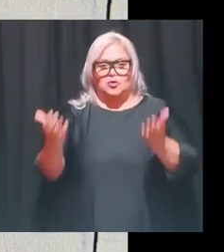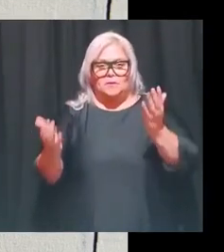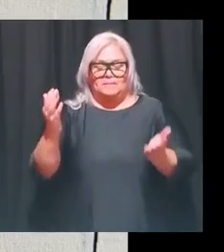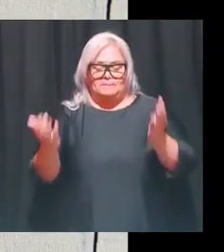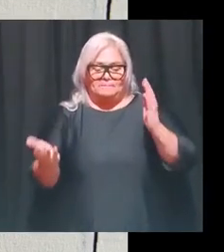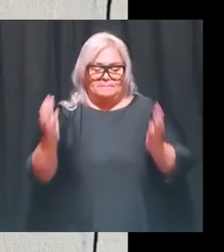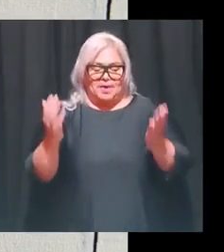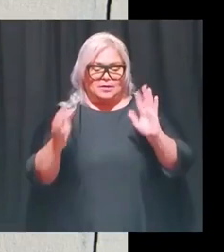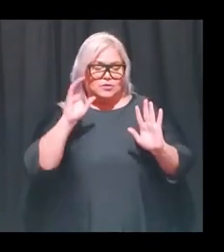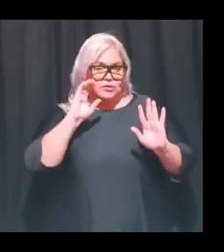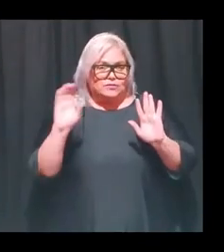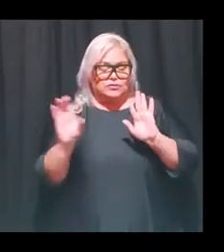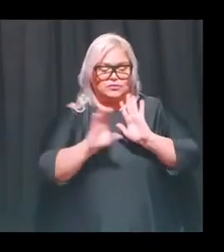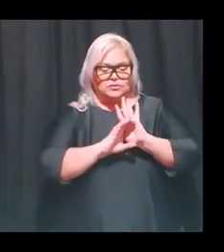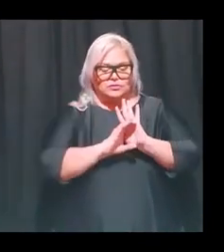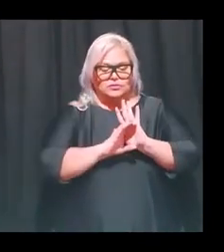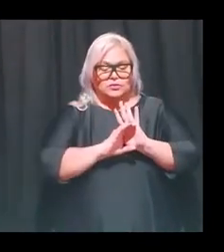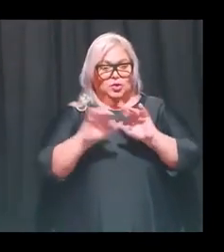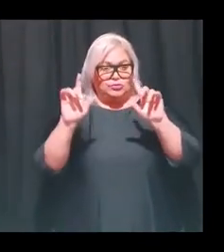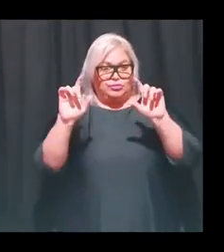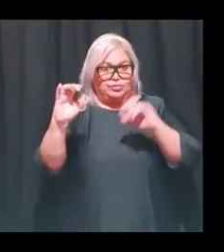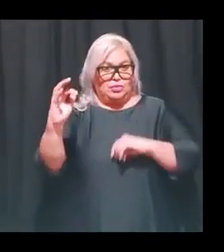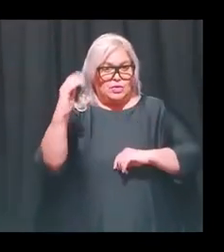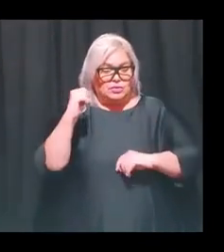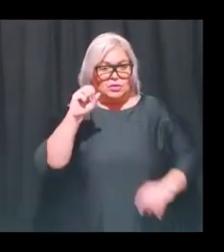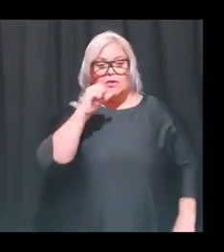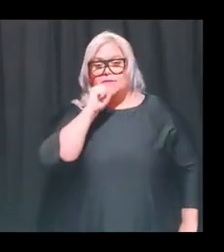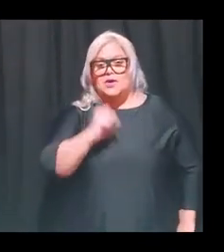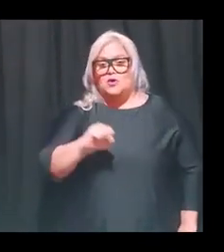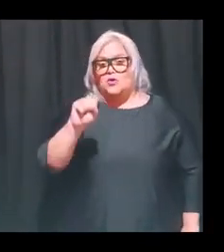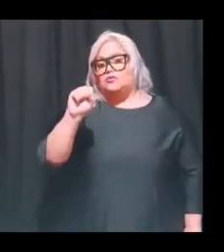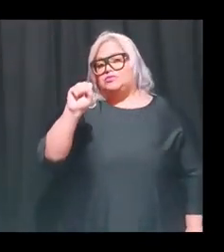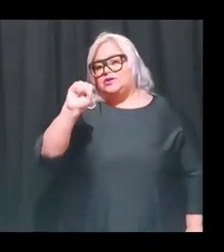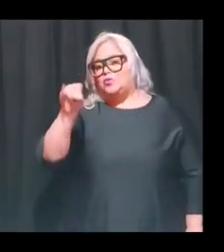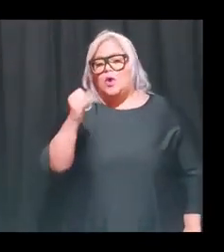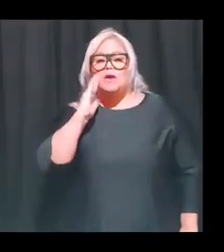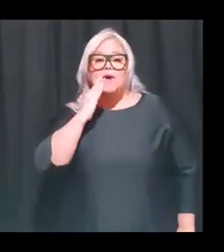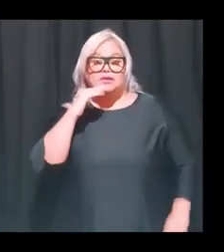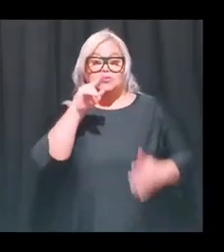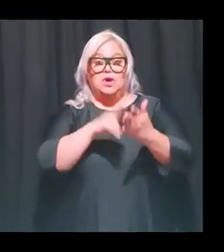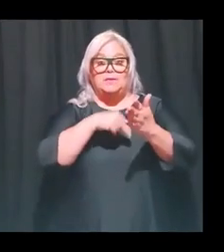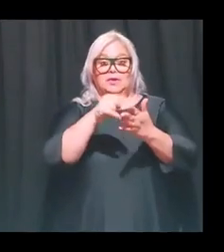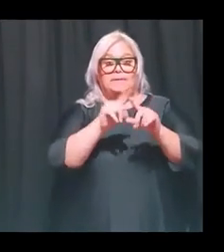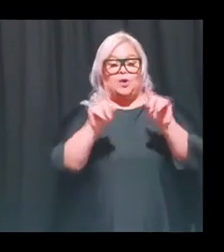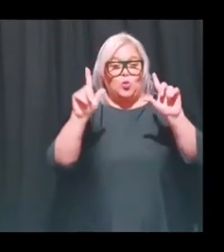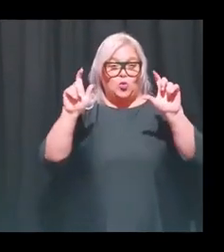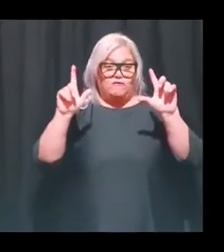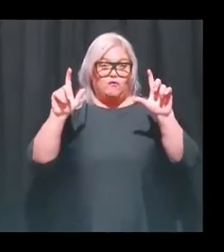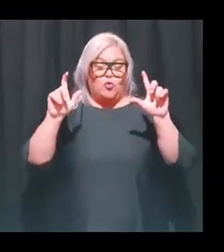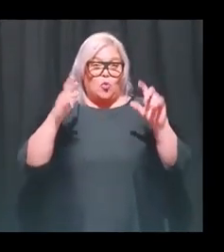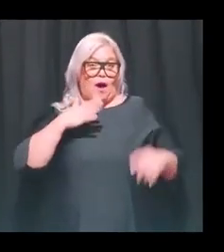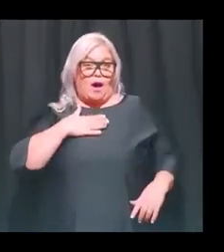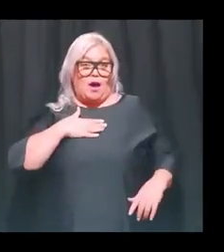fotografía que yo tomé en el viejo San Juan que parece casi una pintura pero es una foto que al menos